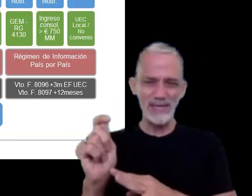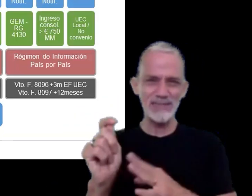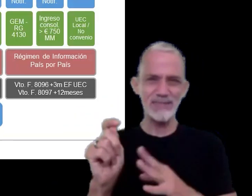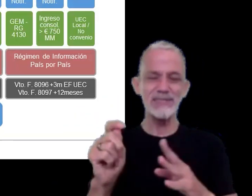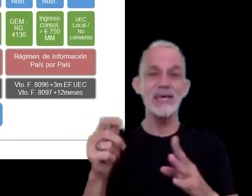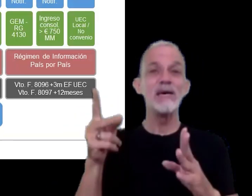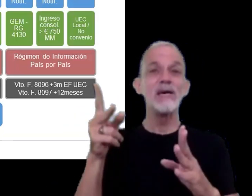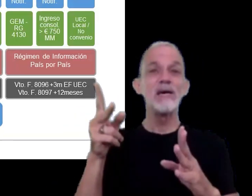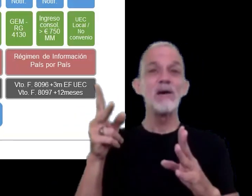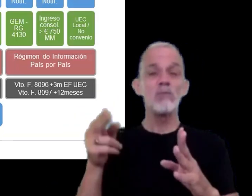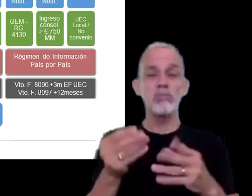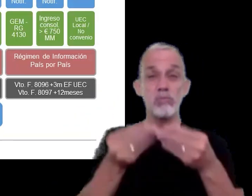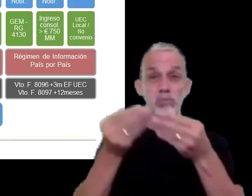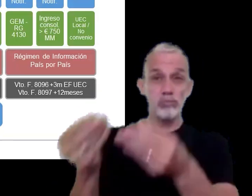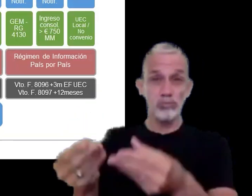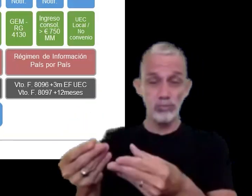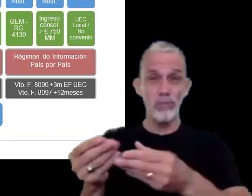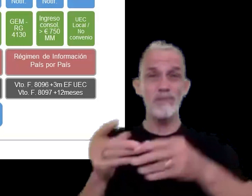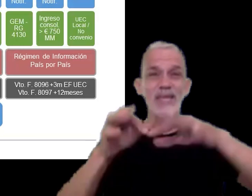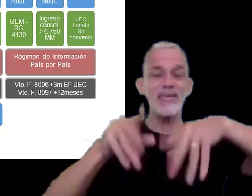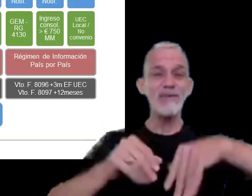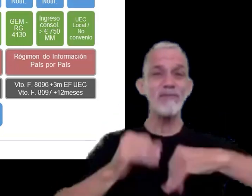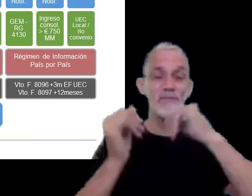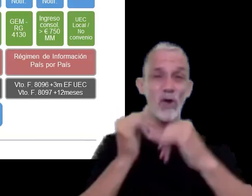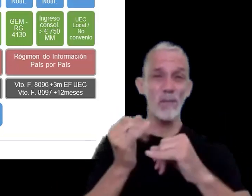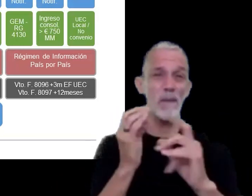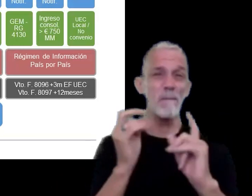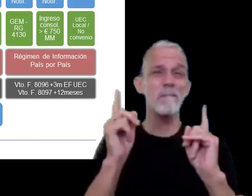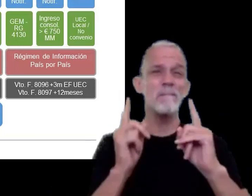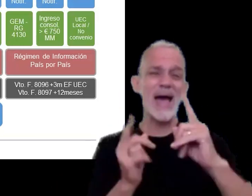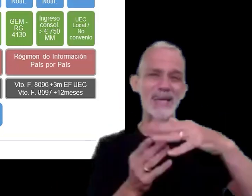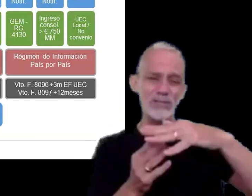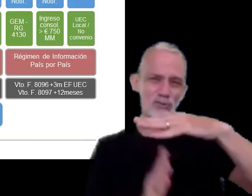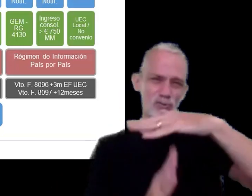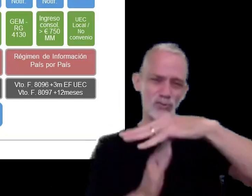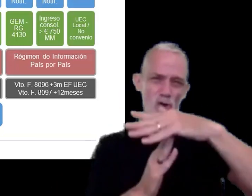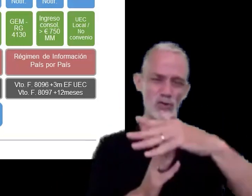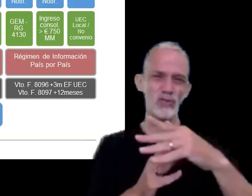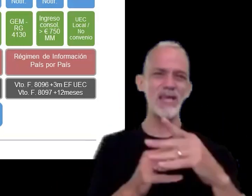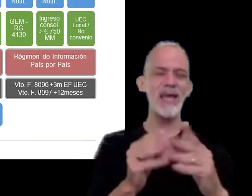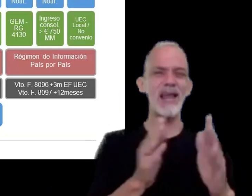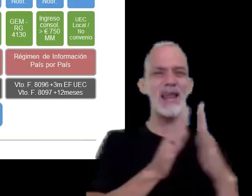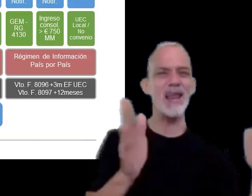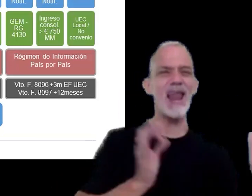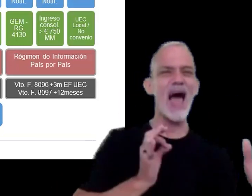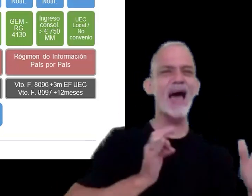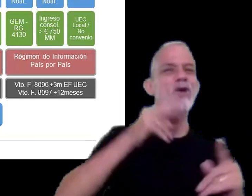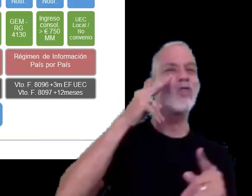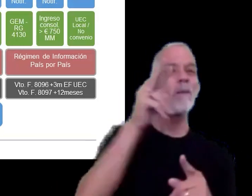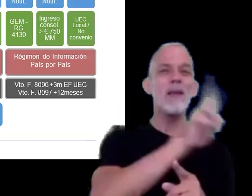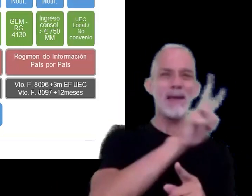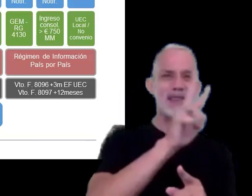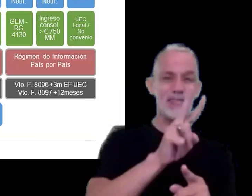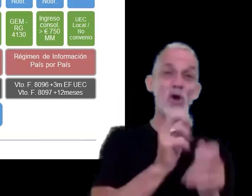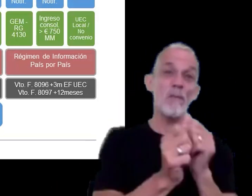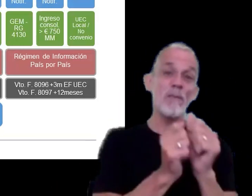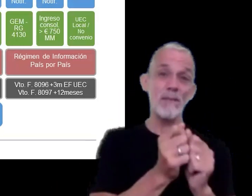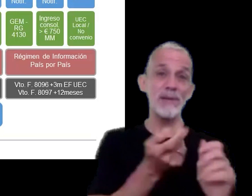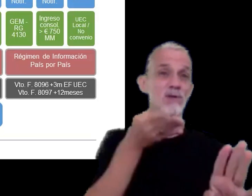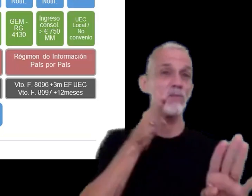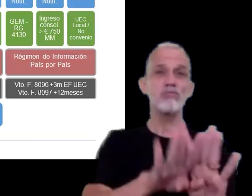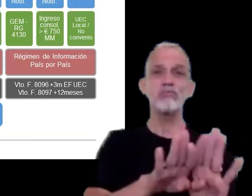estarían presentando los informes maestros relacionados con el periodo fiscal 2022 para empresas con cierre